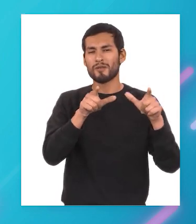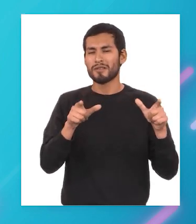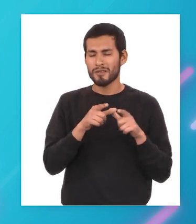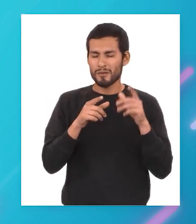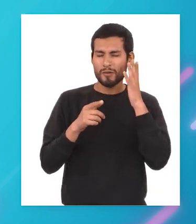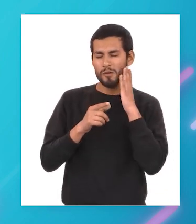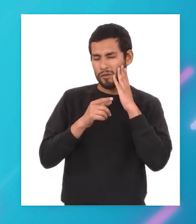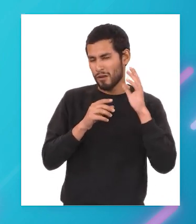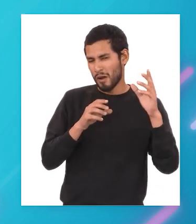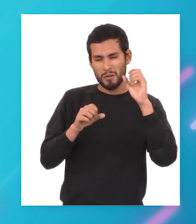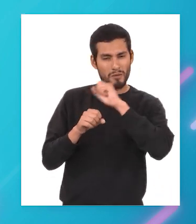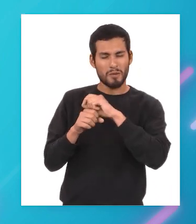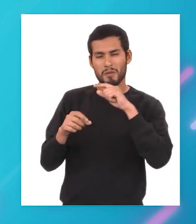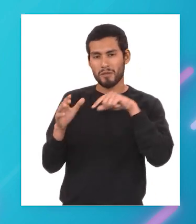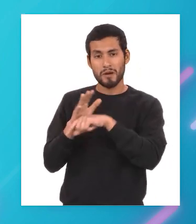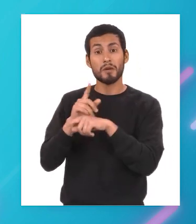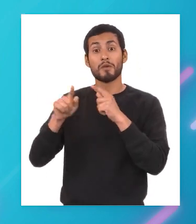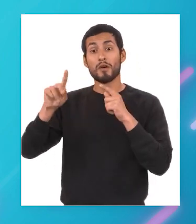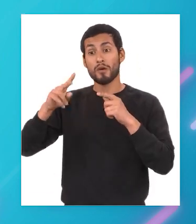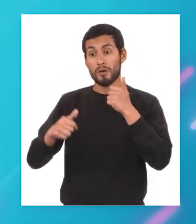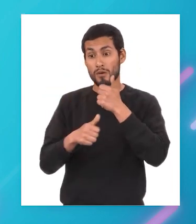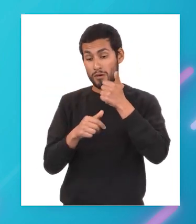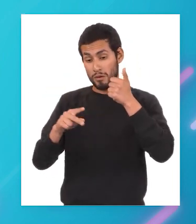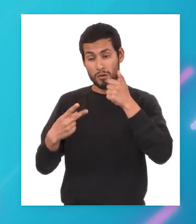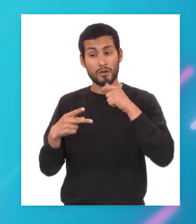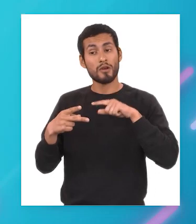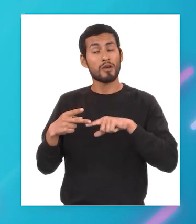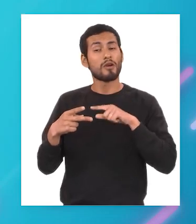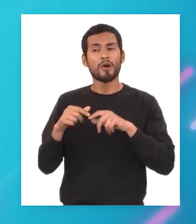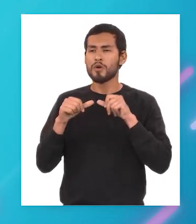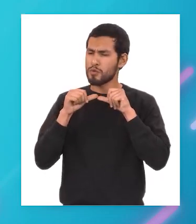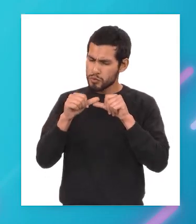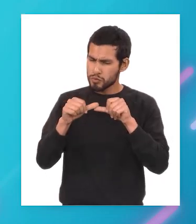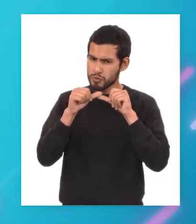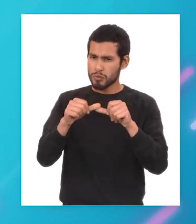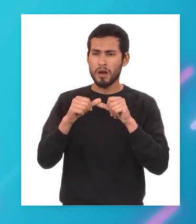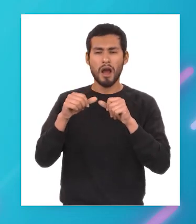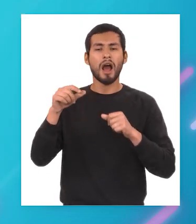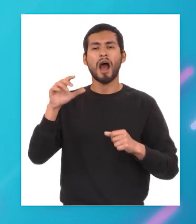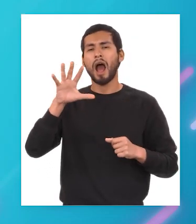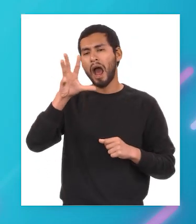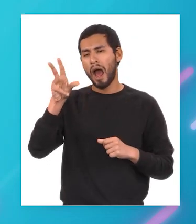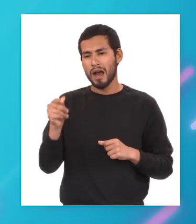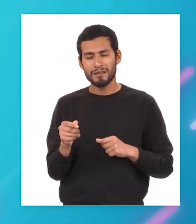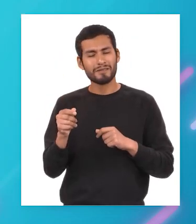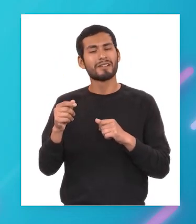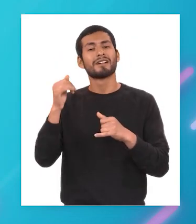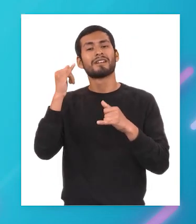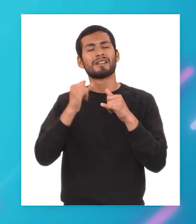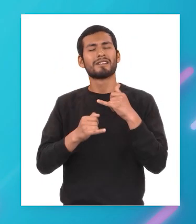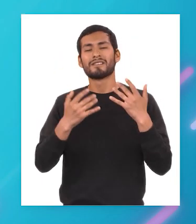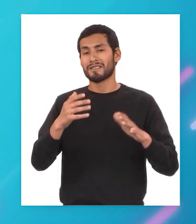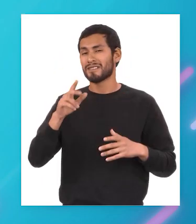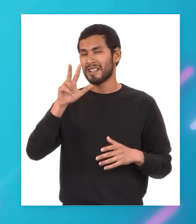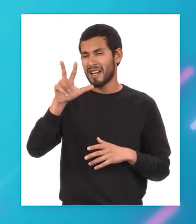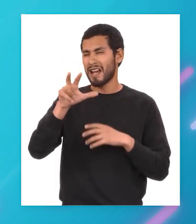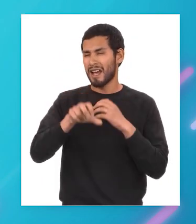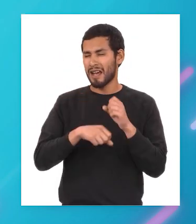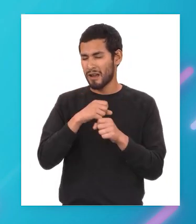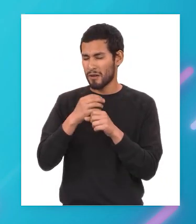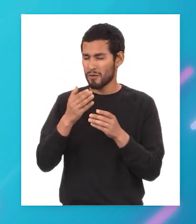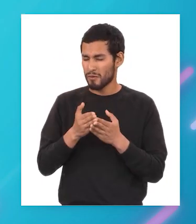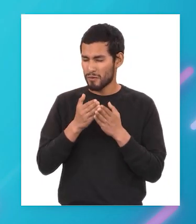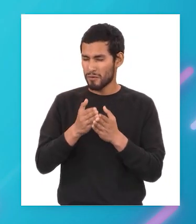locales pero el segundo jefe de la tripulación continuó por áfrica concluyendo el viaje de más de tres